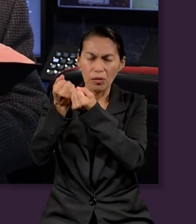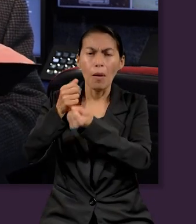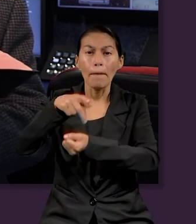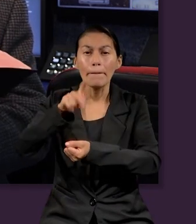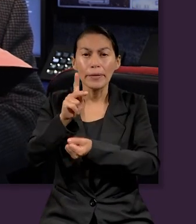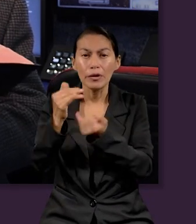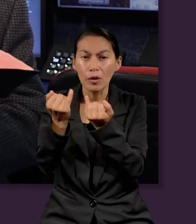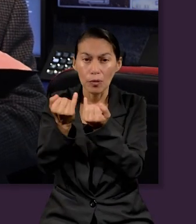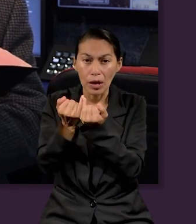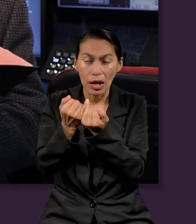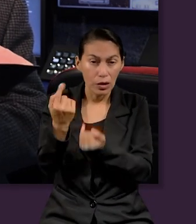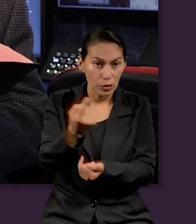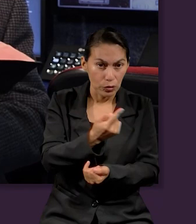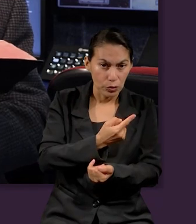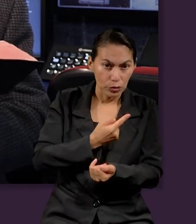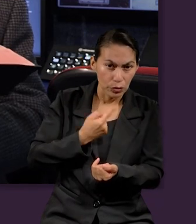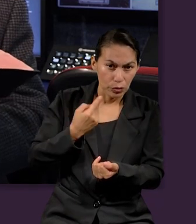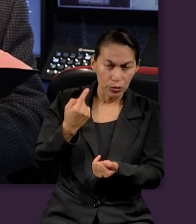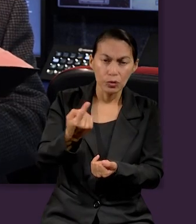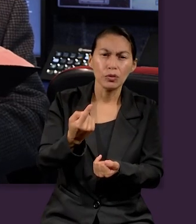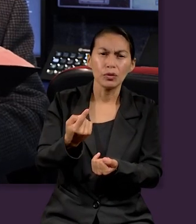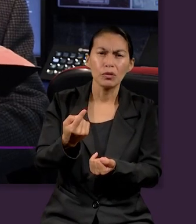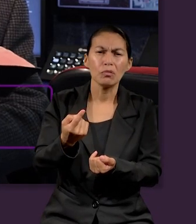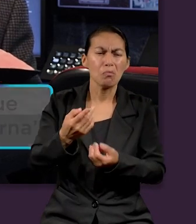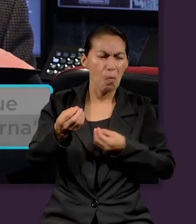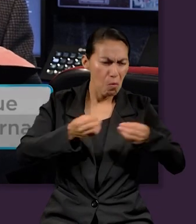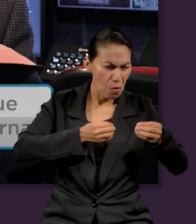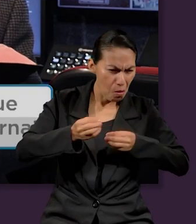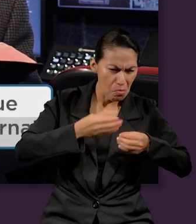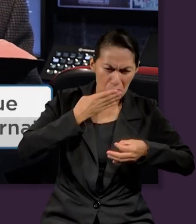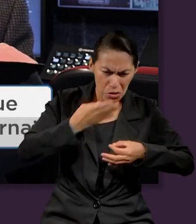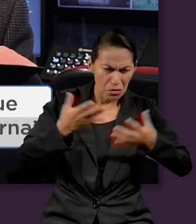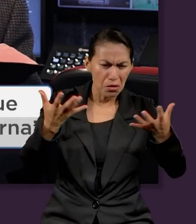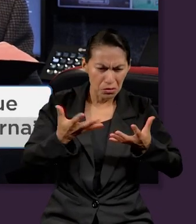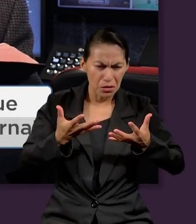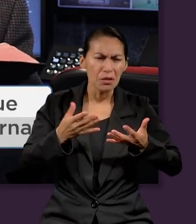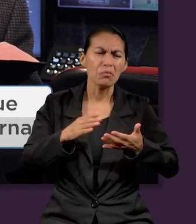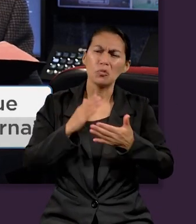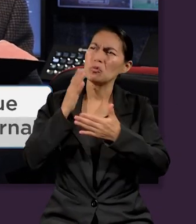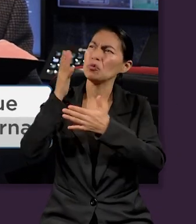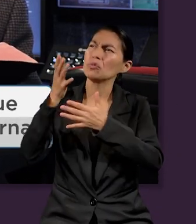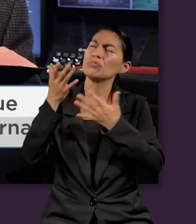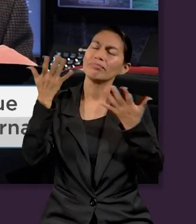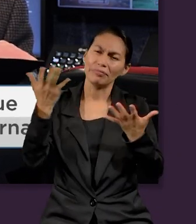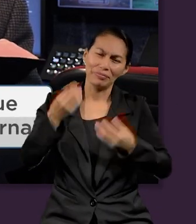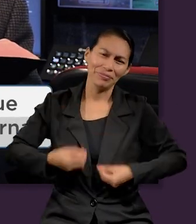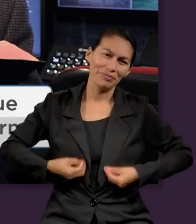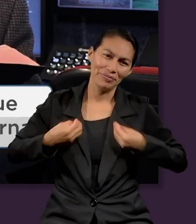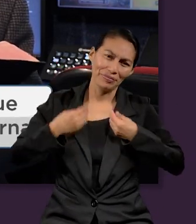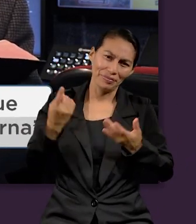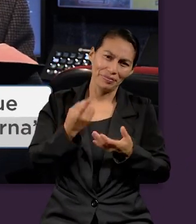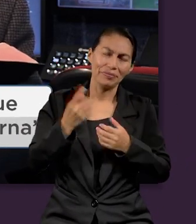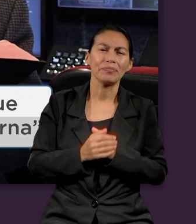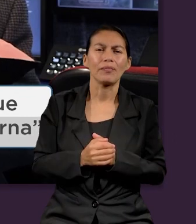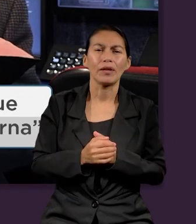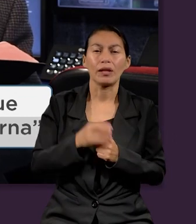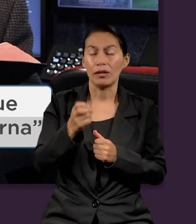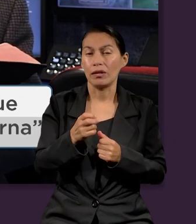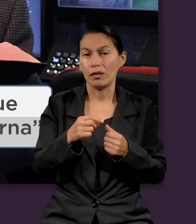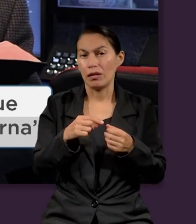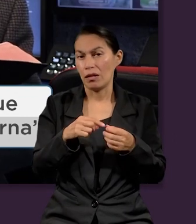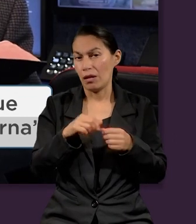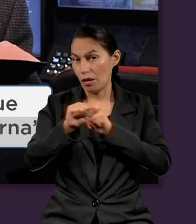somos salvos por gracia y por la fe, sino que también como pueblo de Dios se espera de nosotros que tengamos buenas obras